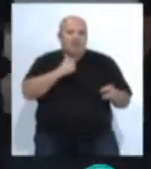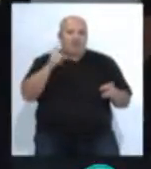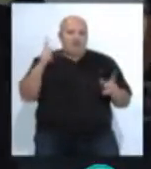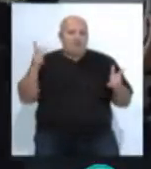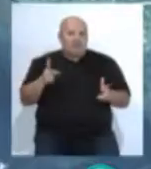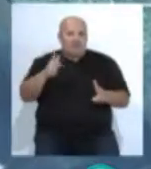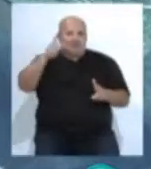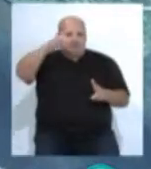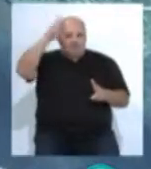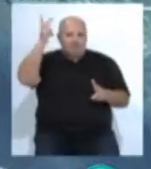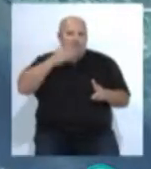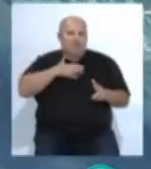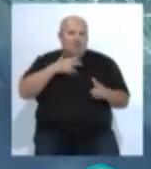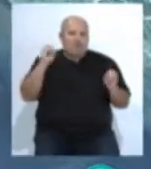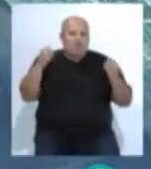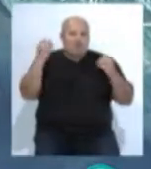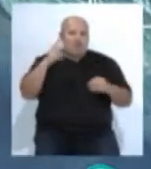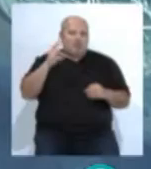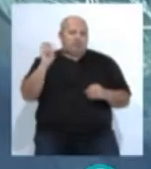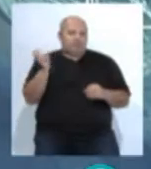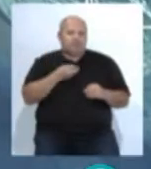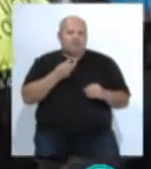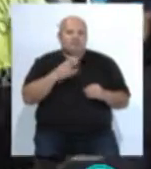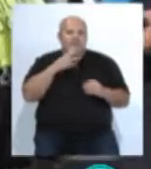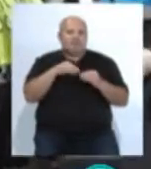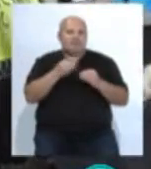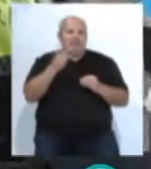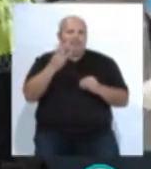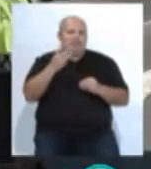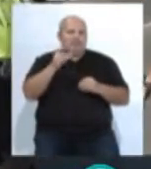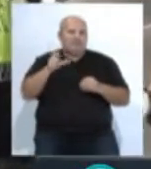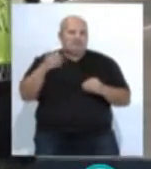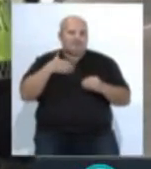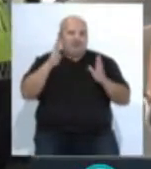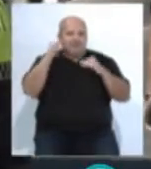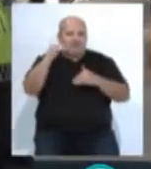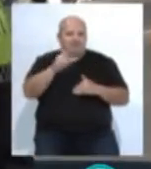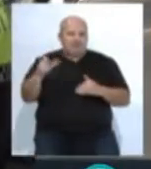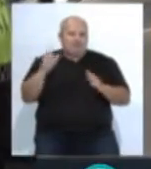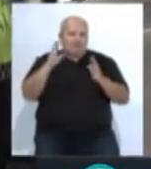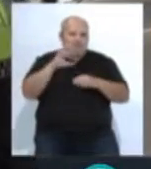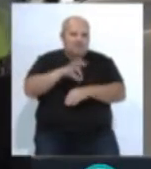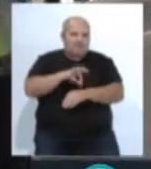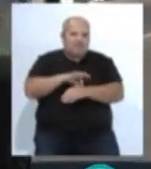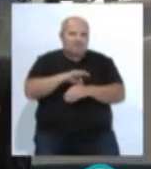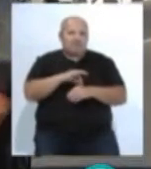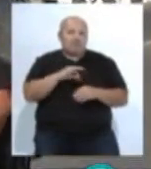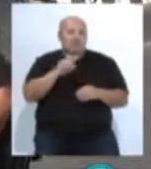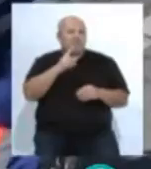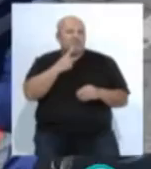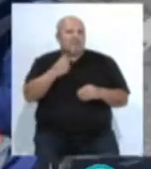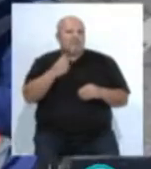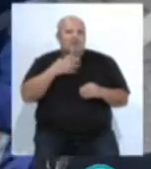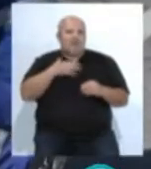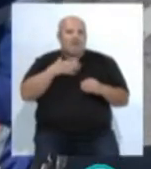de emergencias y varias dotaciones de bomberos. En total, tres personas han precisado de atención sanitaria. Lo más dificultoso